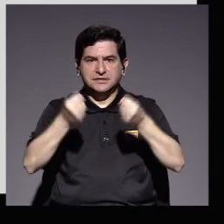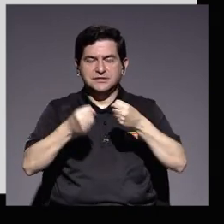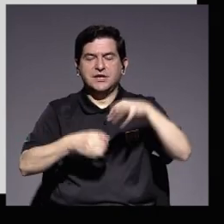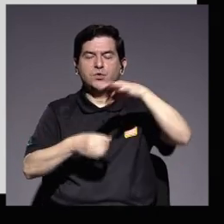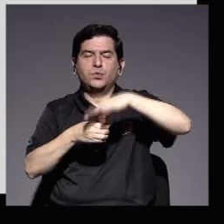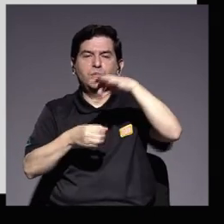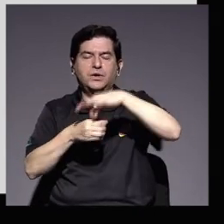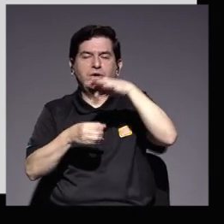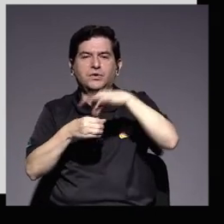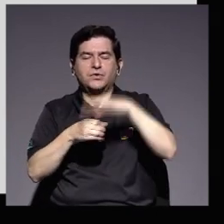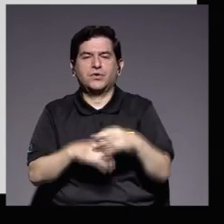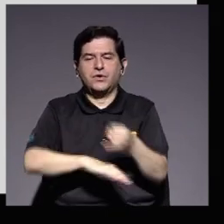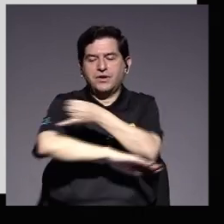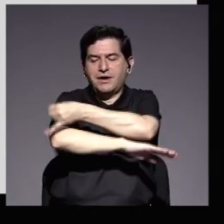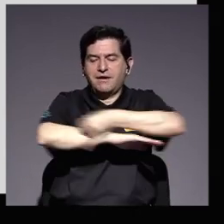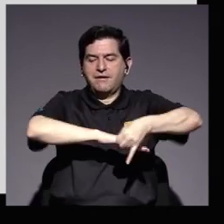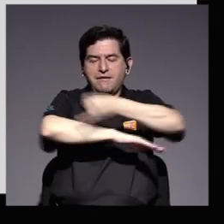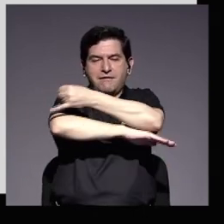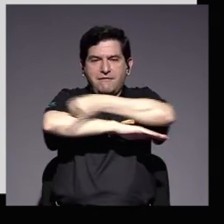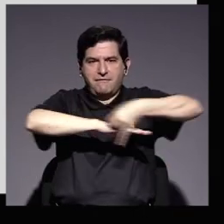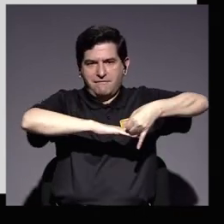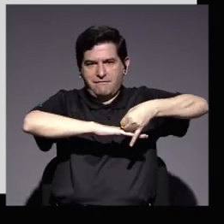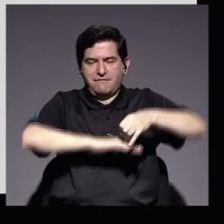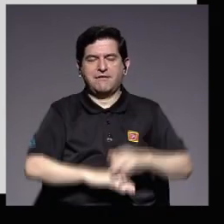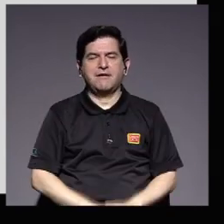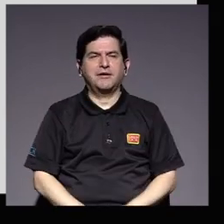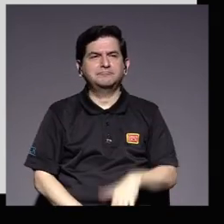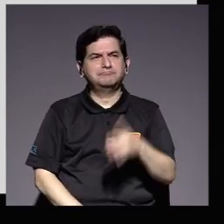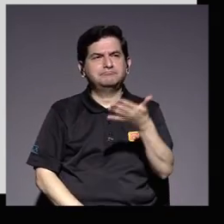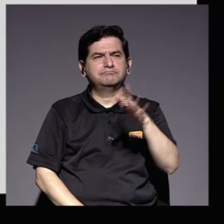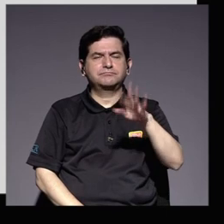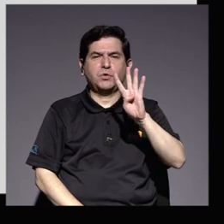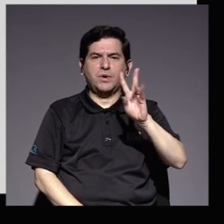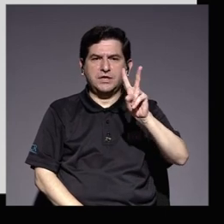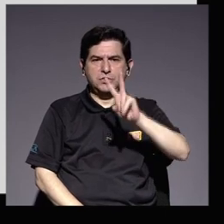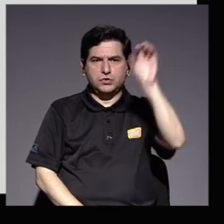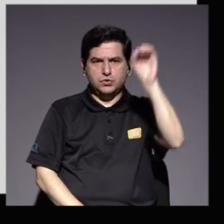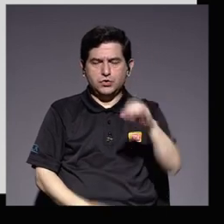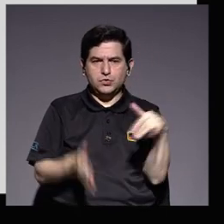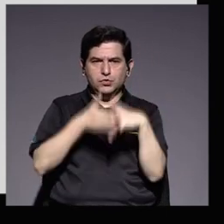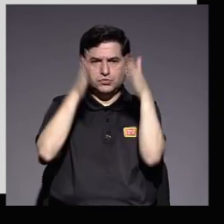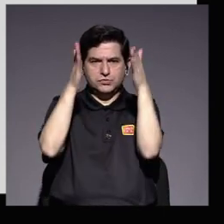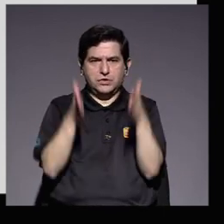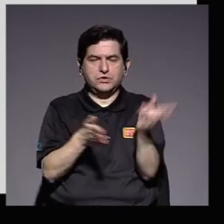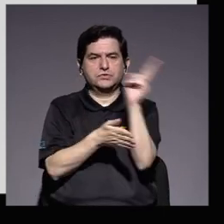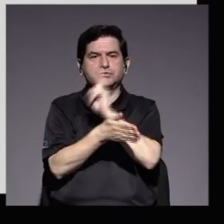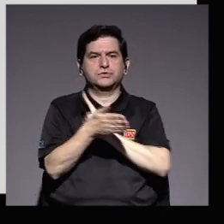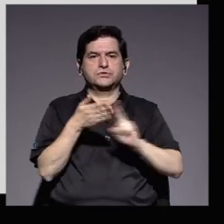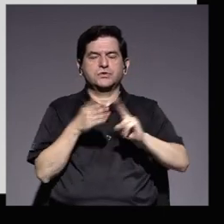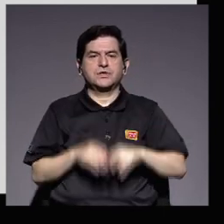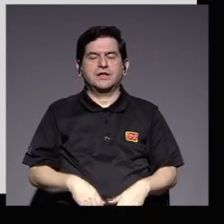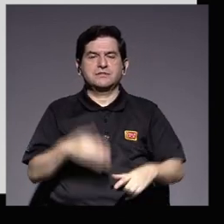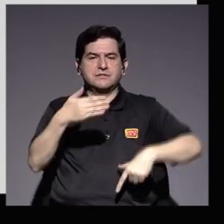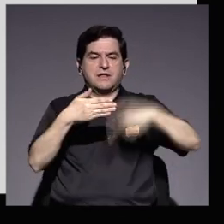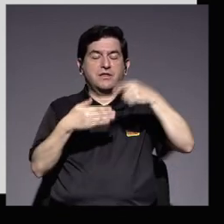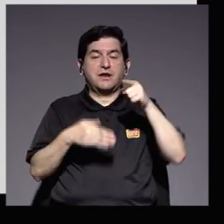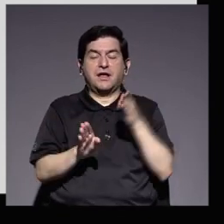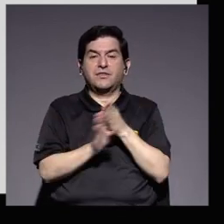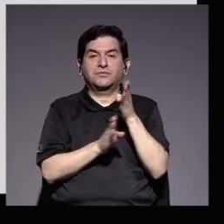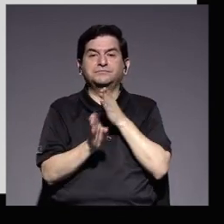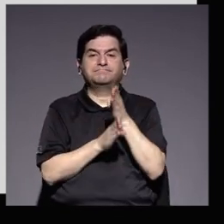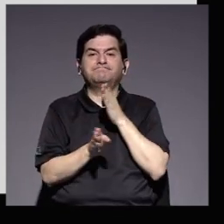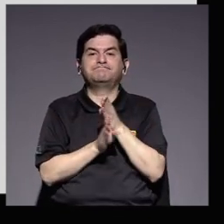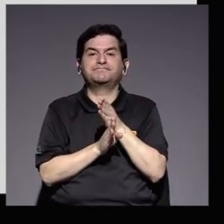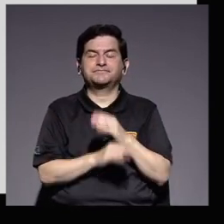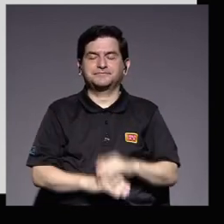agronomía e ingeniería, aproximadamente un 42% de los estudiantes universitarios de grado cursan estas carreras.